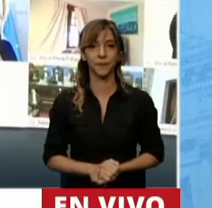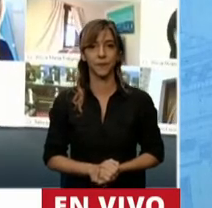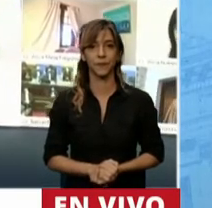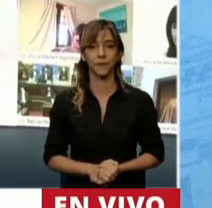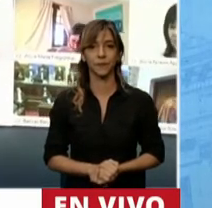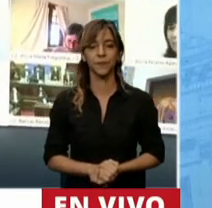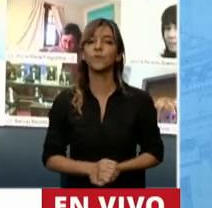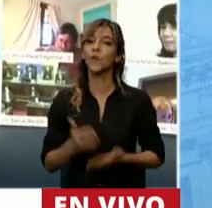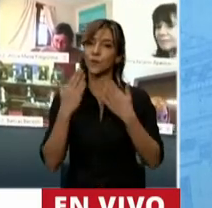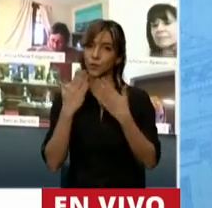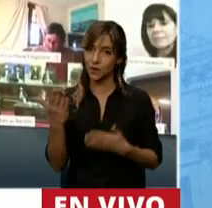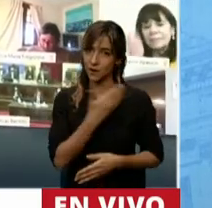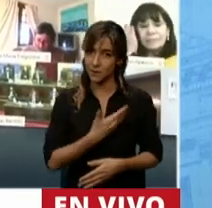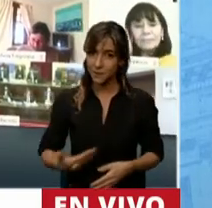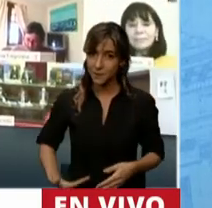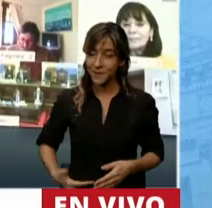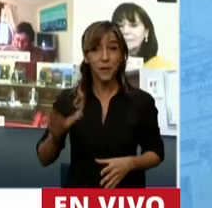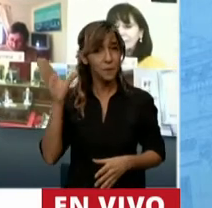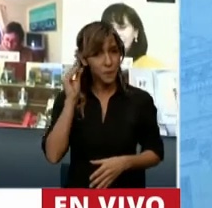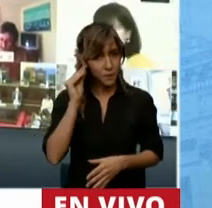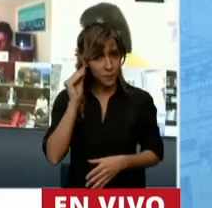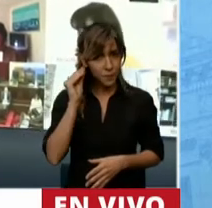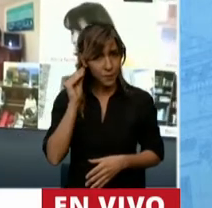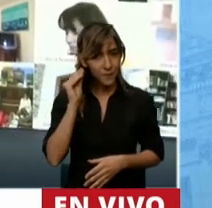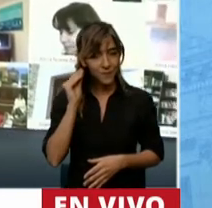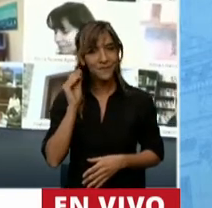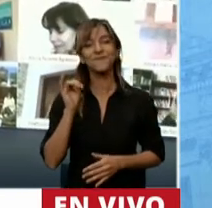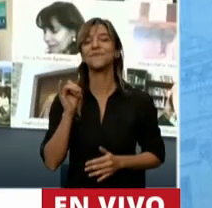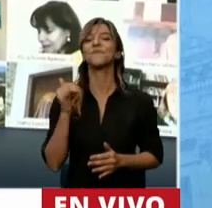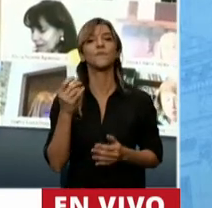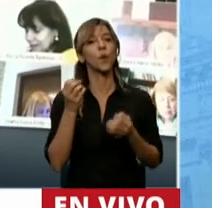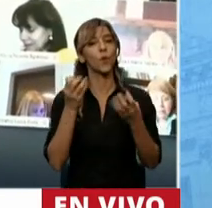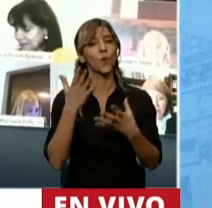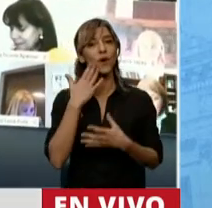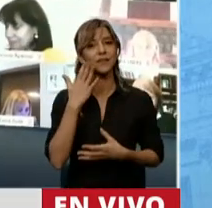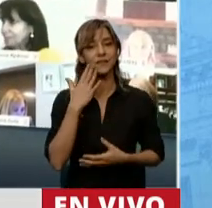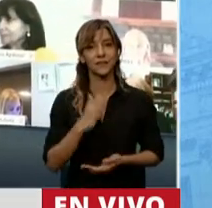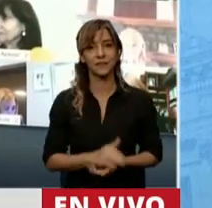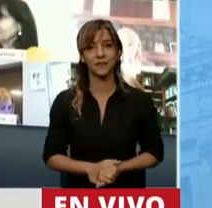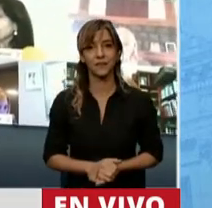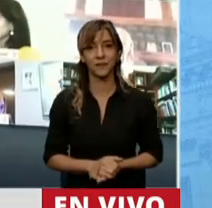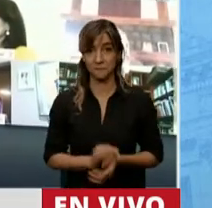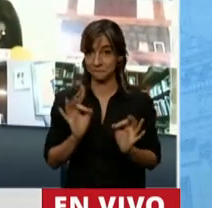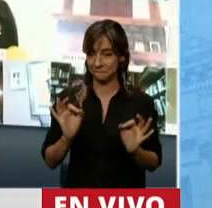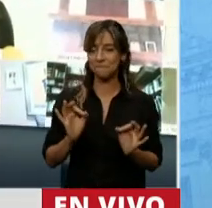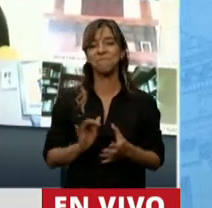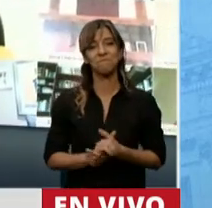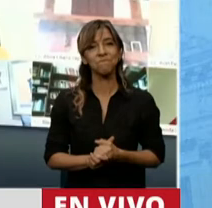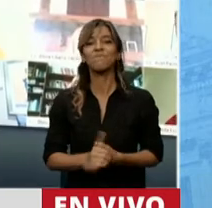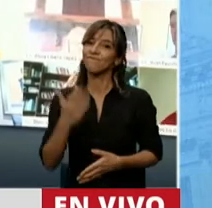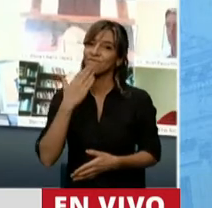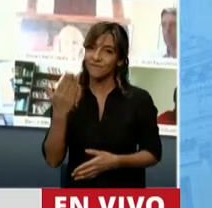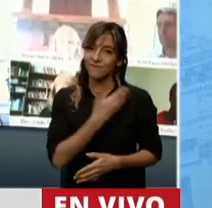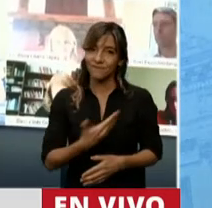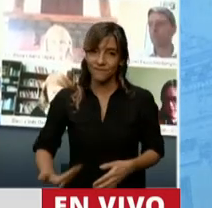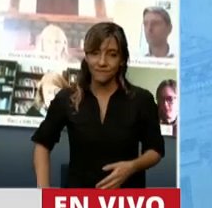Gracias, presidente. ¿Me escuchan? Buenas tardes. Perfecto. Gracias, señor presidente.